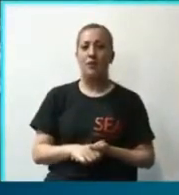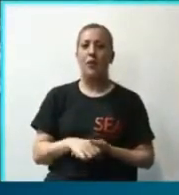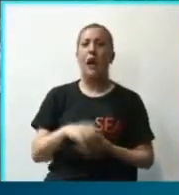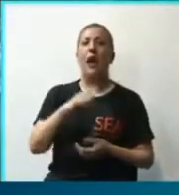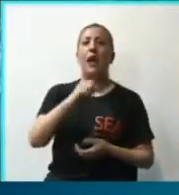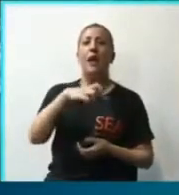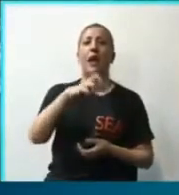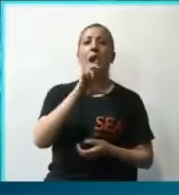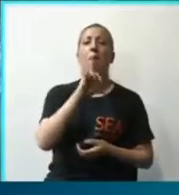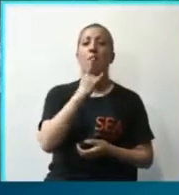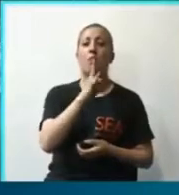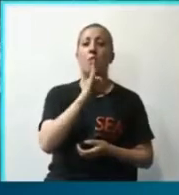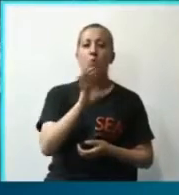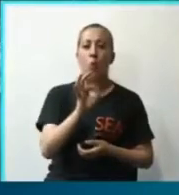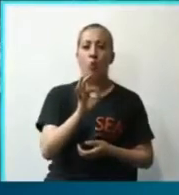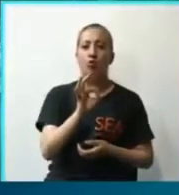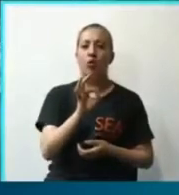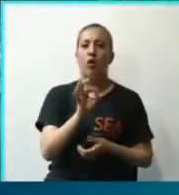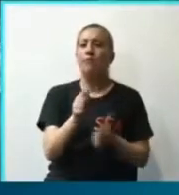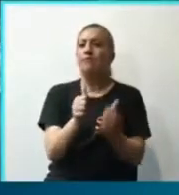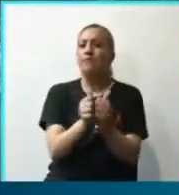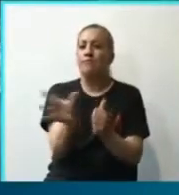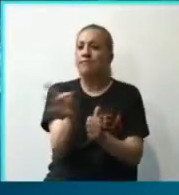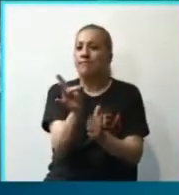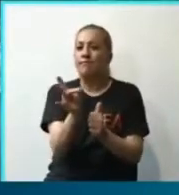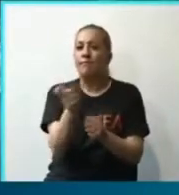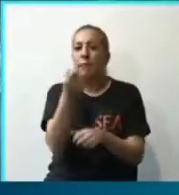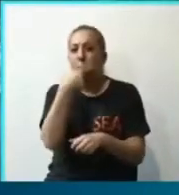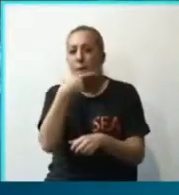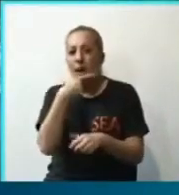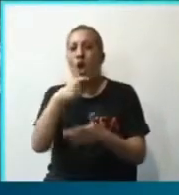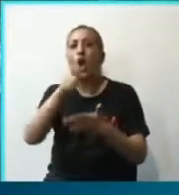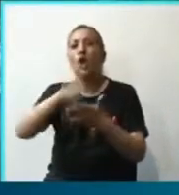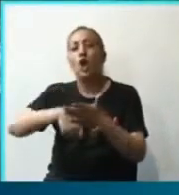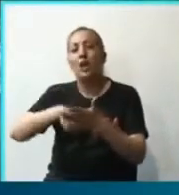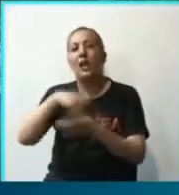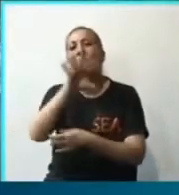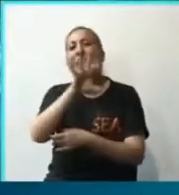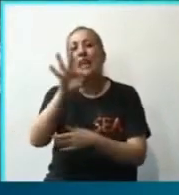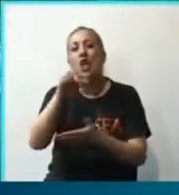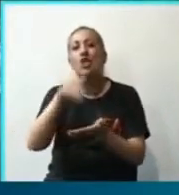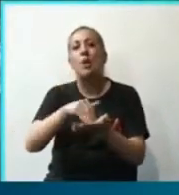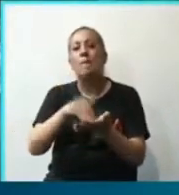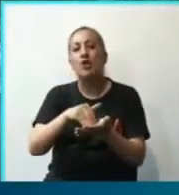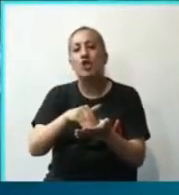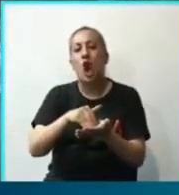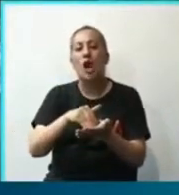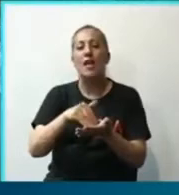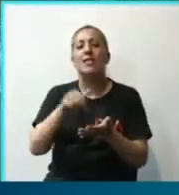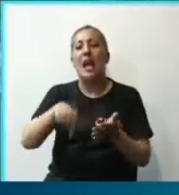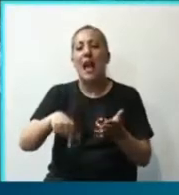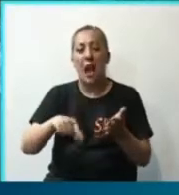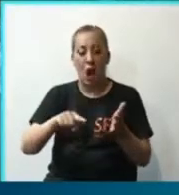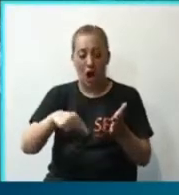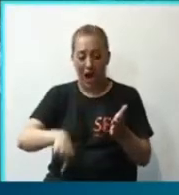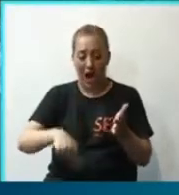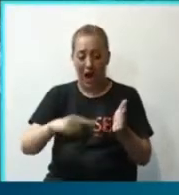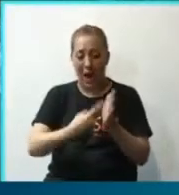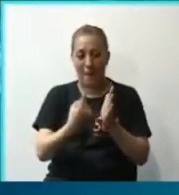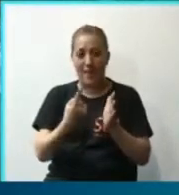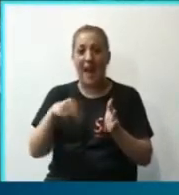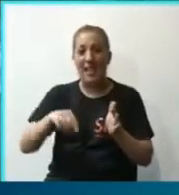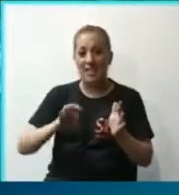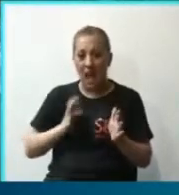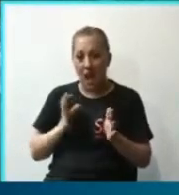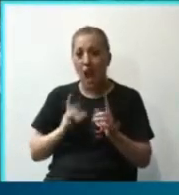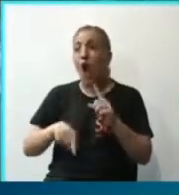hermano del alma del presidente Macri, contrato por 500 millones en la Ciudad de Buenos Aires este año. Otras